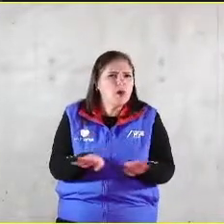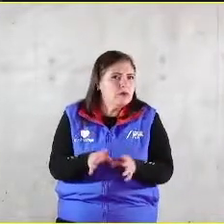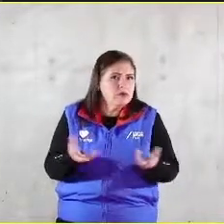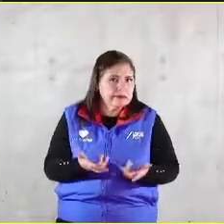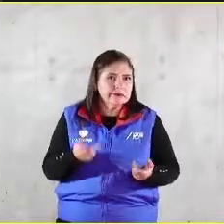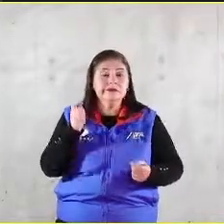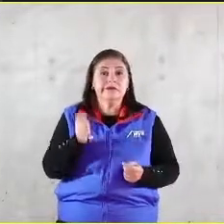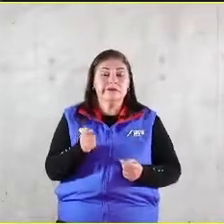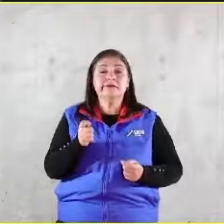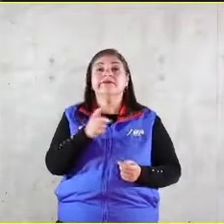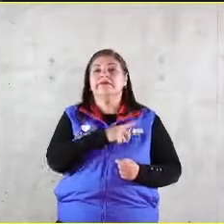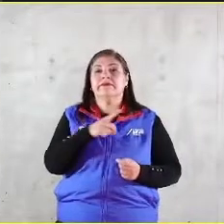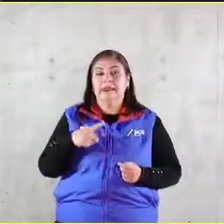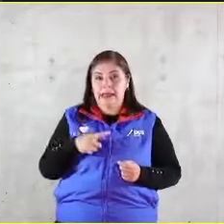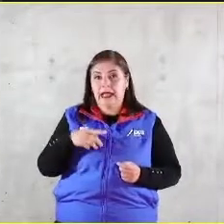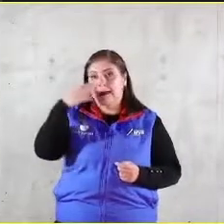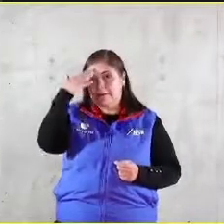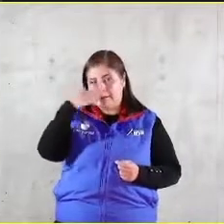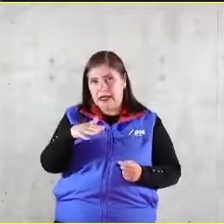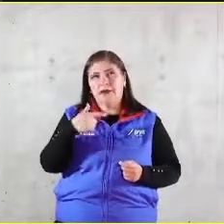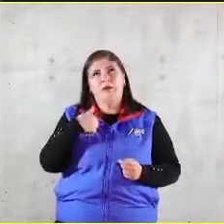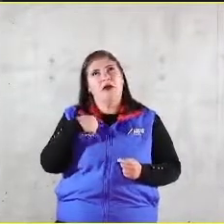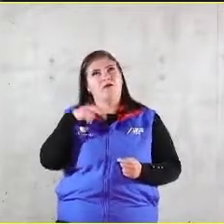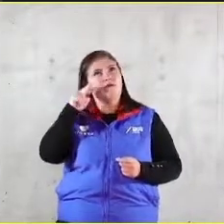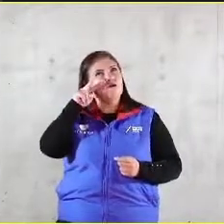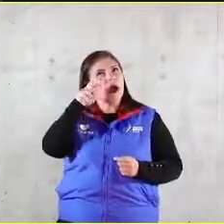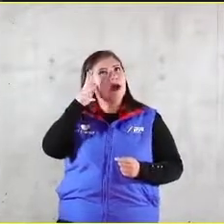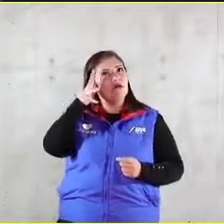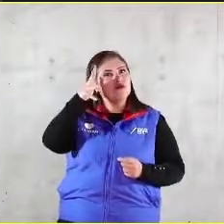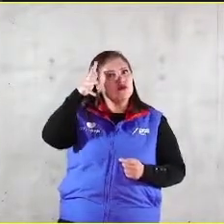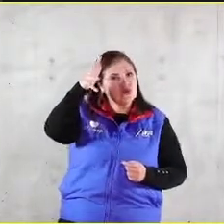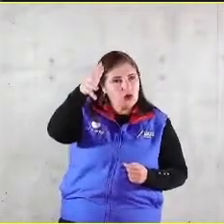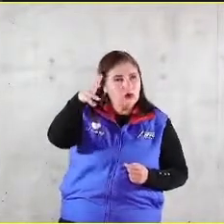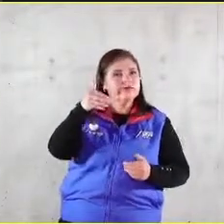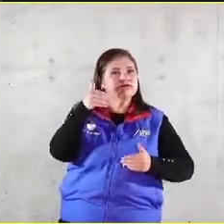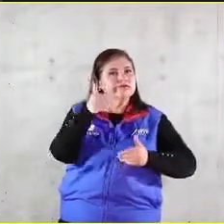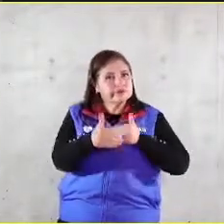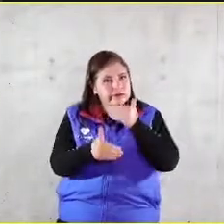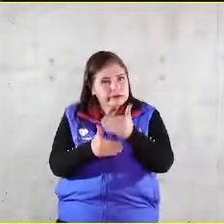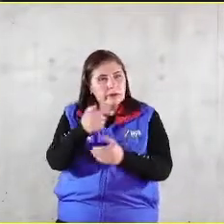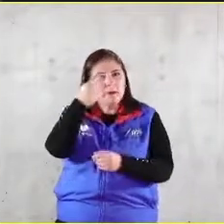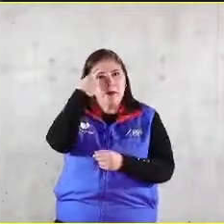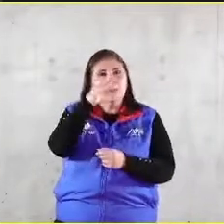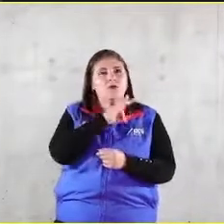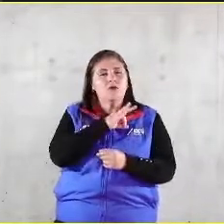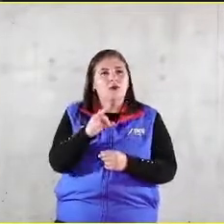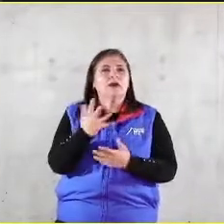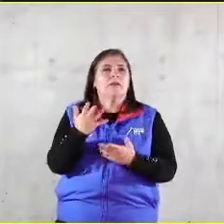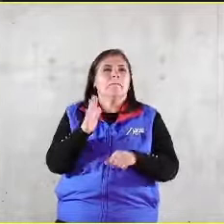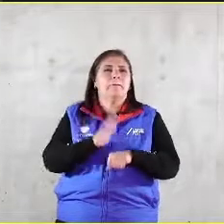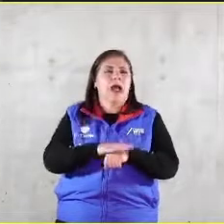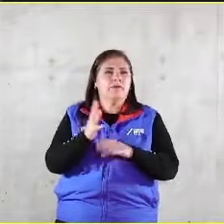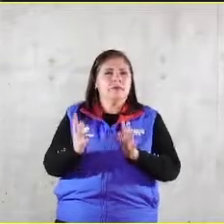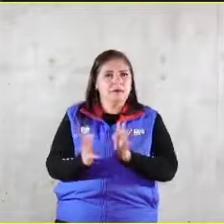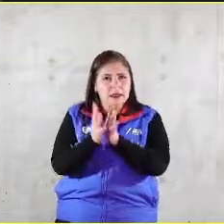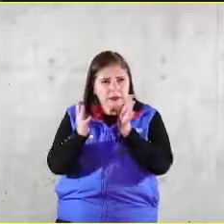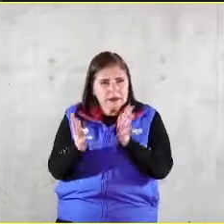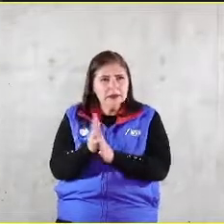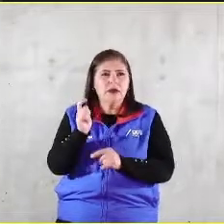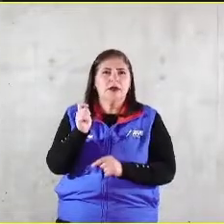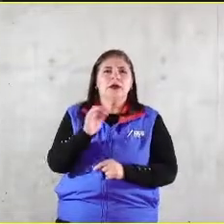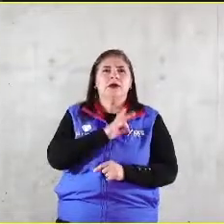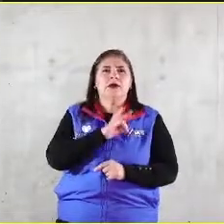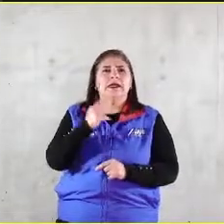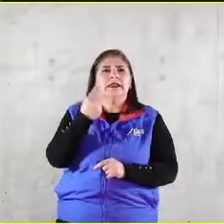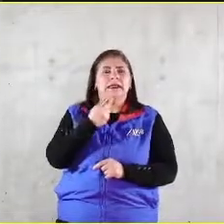reconocer que necesitamos esa visión de futuro en términos de crecimiento participación de mercado etcétera pero necesitamos esa